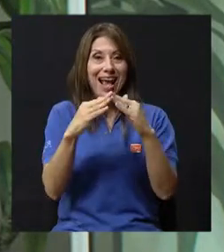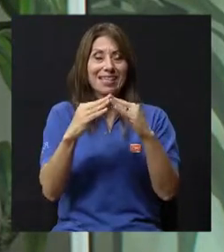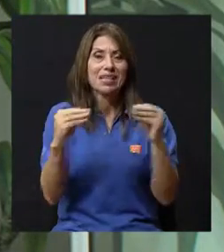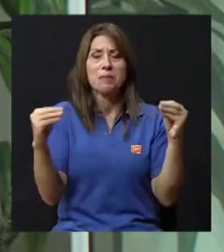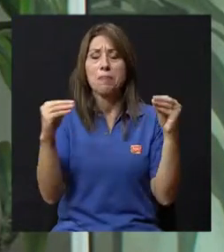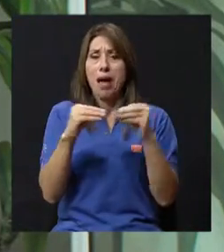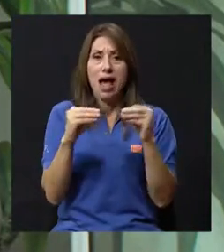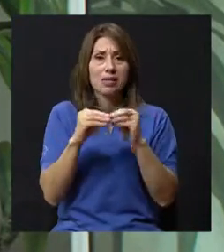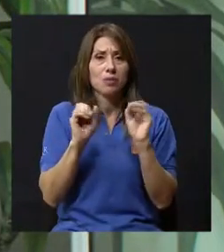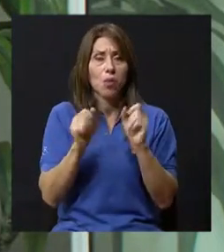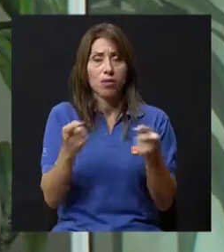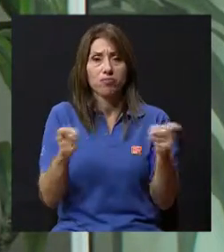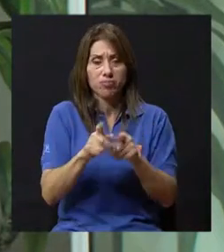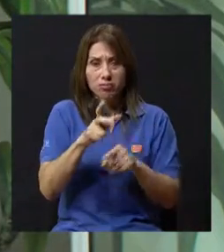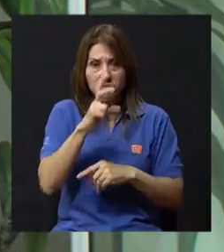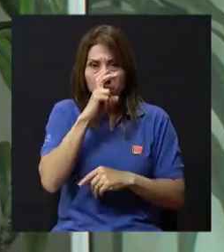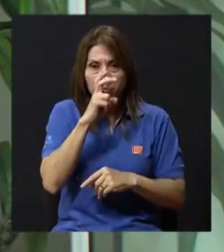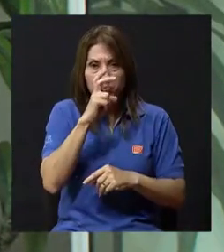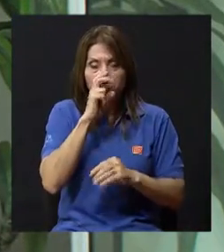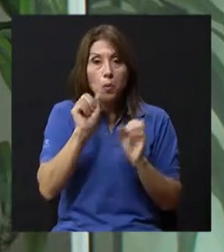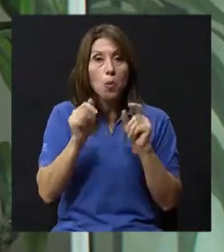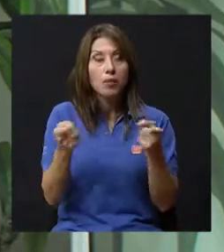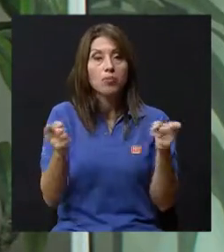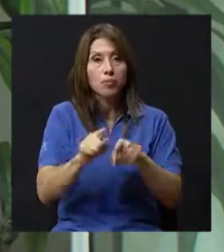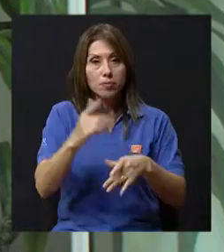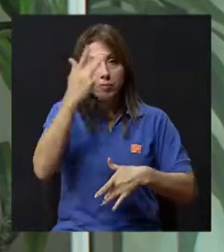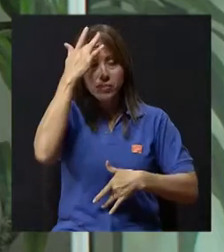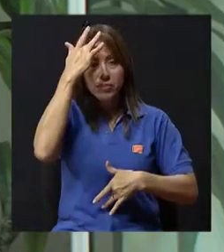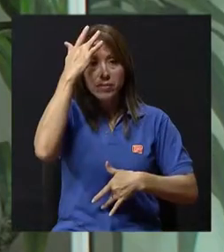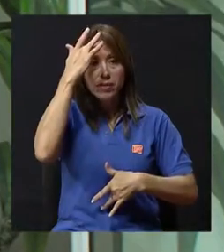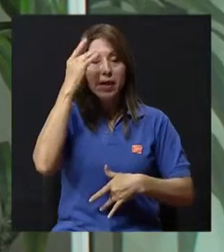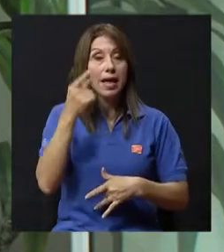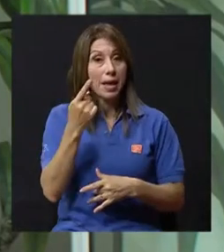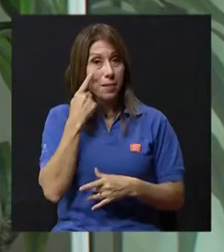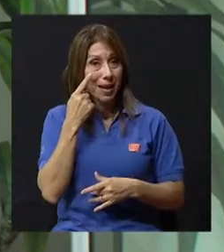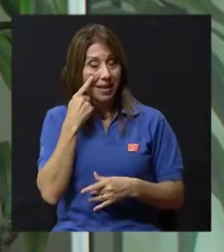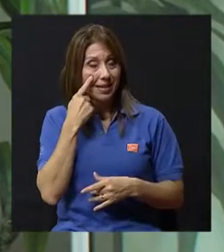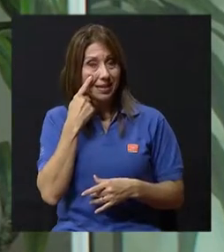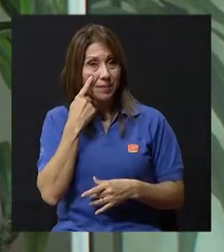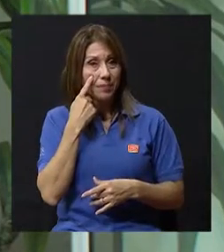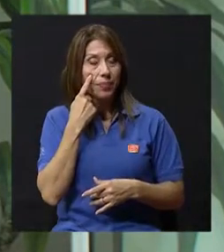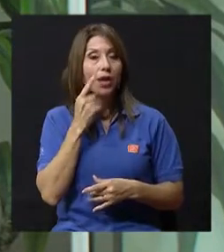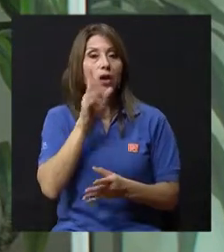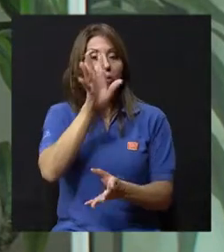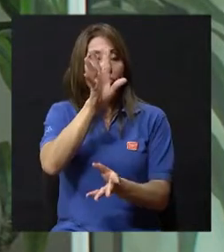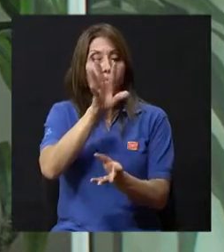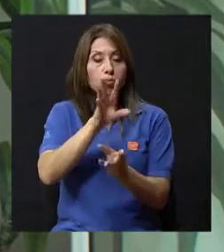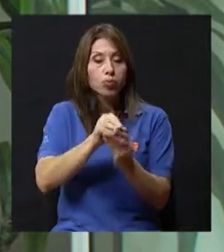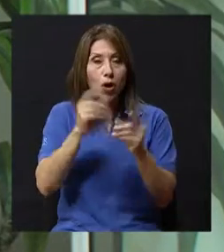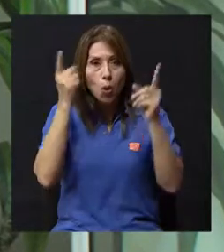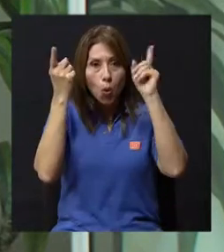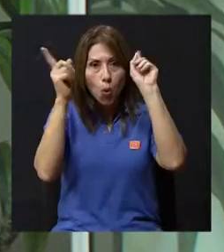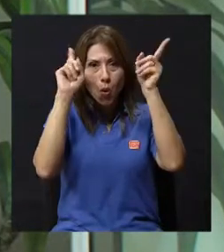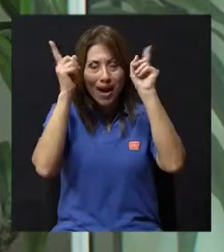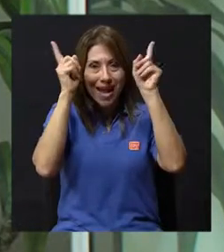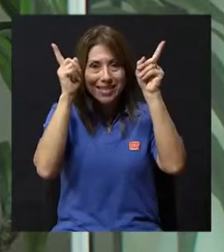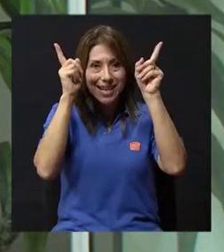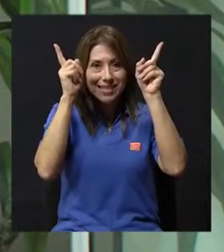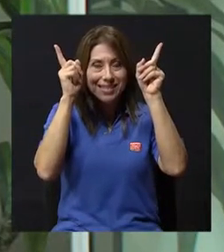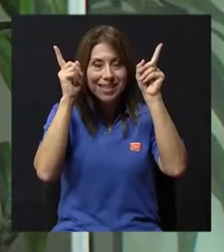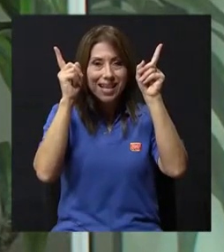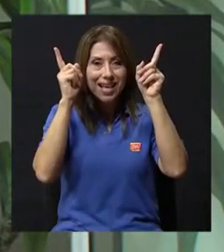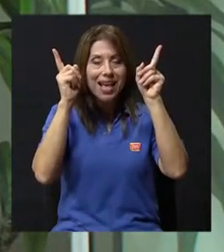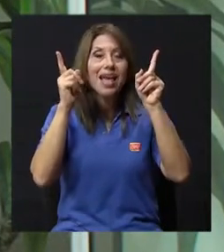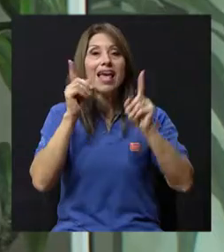alergenos, o sea, todos estos ácaros y todas estas cosas. Imagínense que el número de cucarachas en las casas de nuestro país